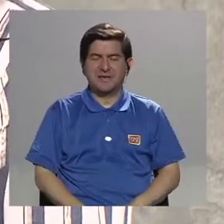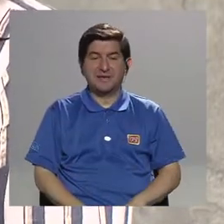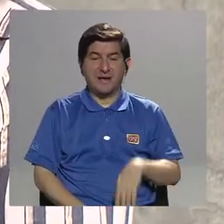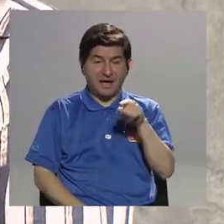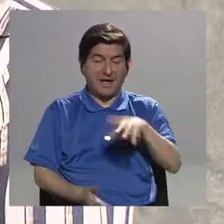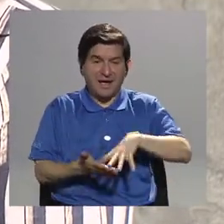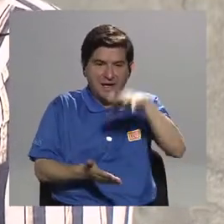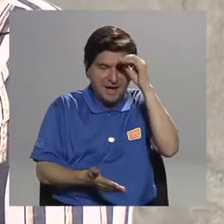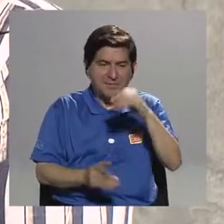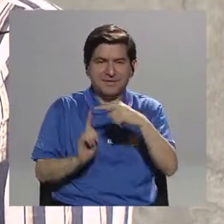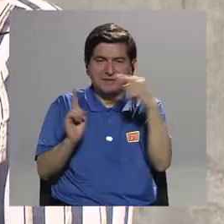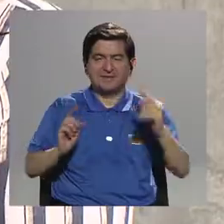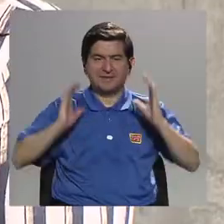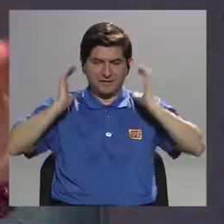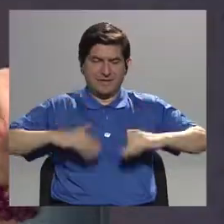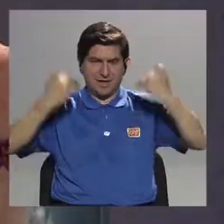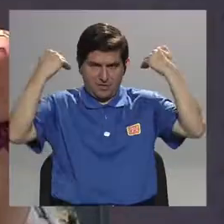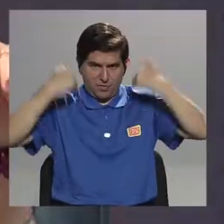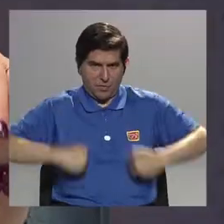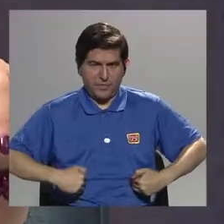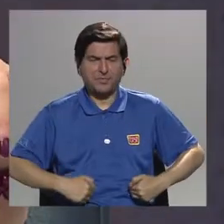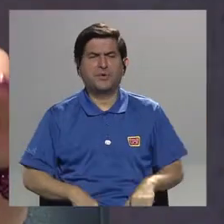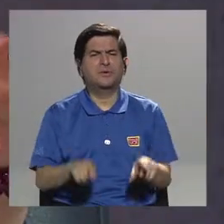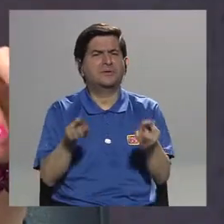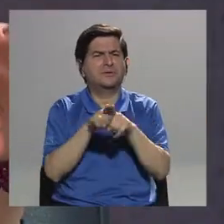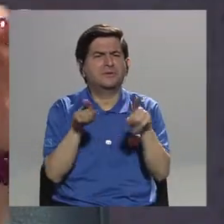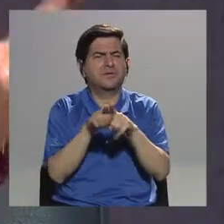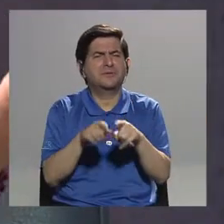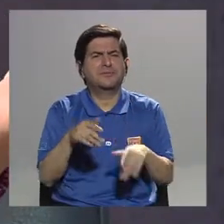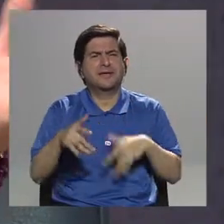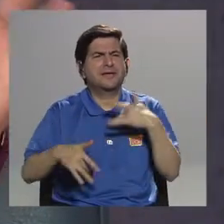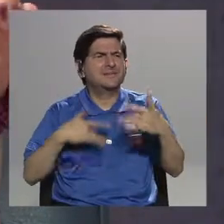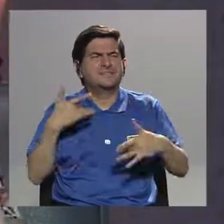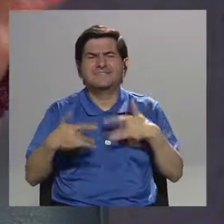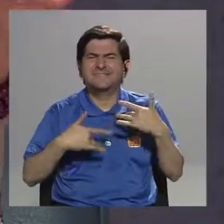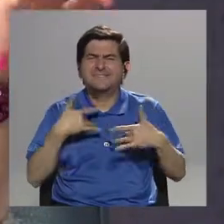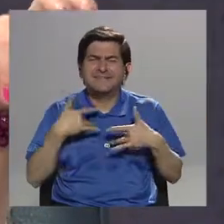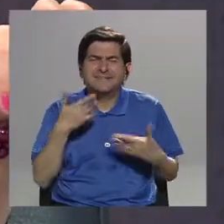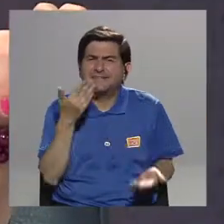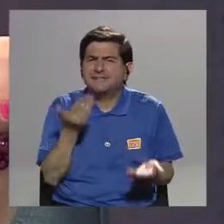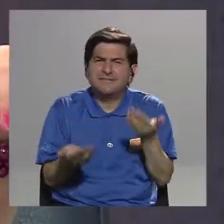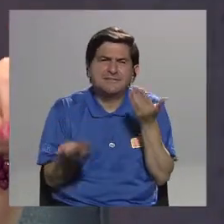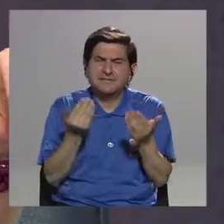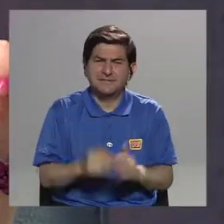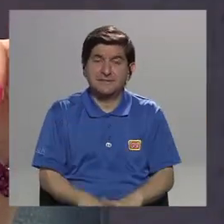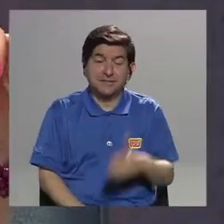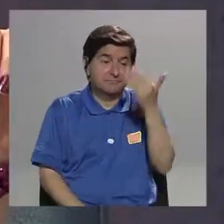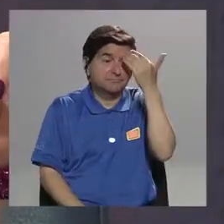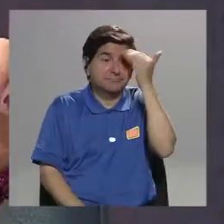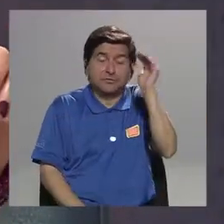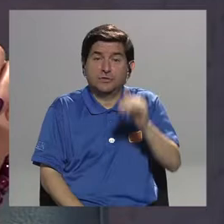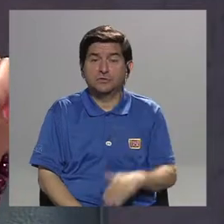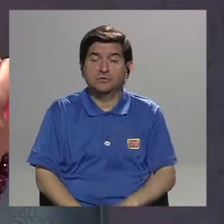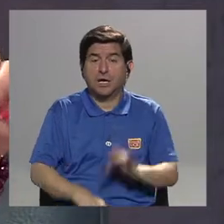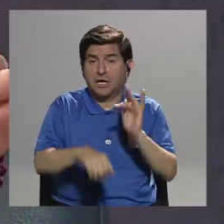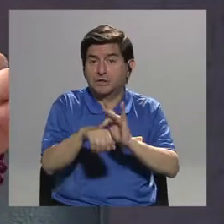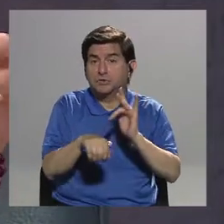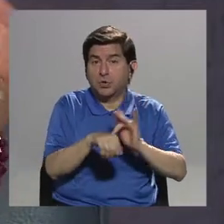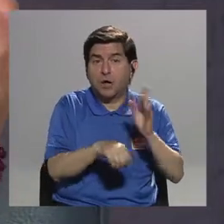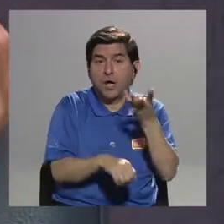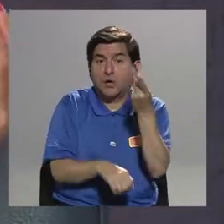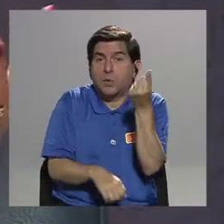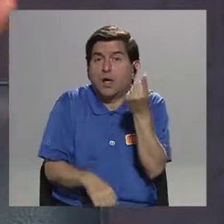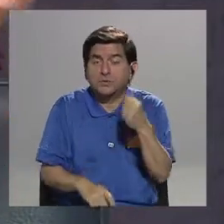tendrá que ver un poco con sentir, digamos, con que, no sé, digamos, qué tanto puedan tocar, pero incluso